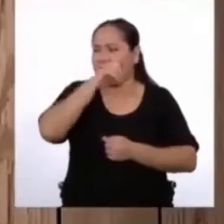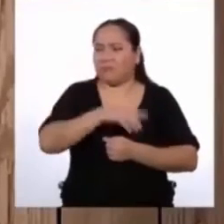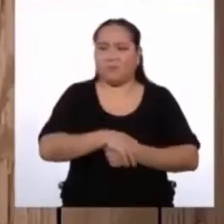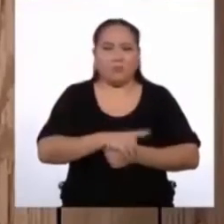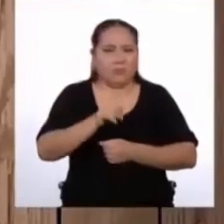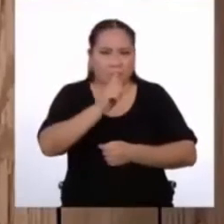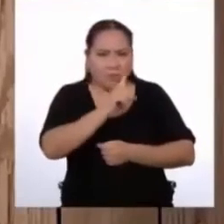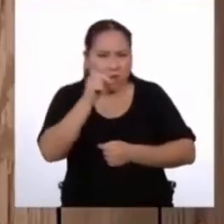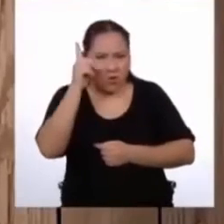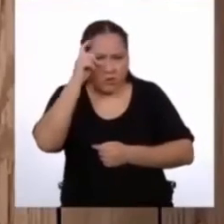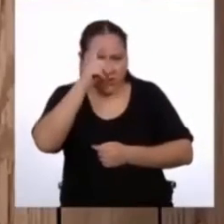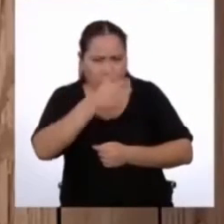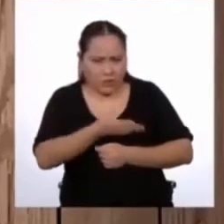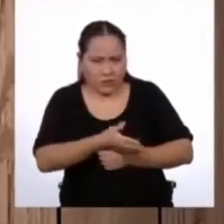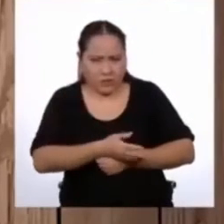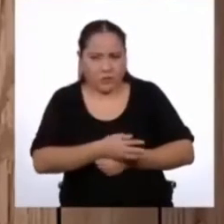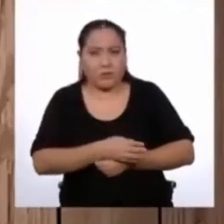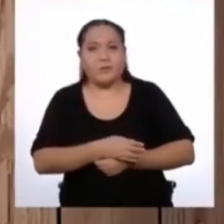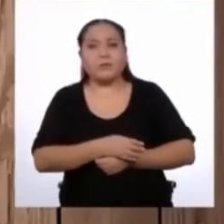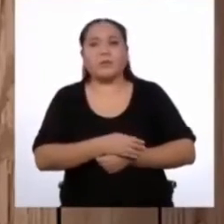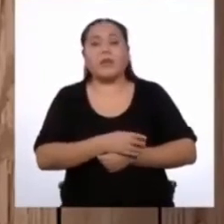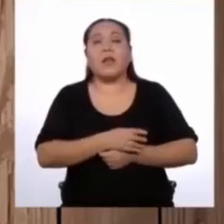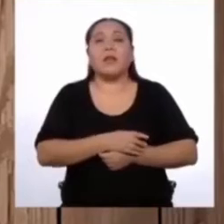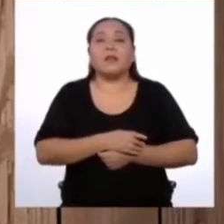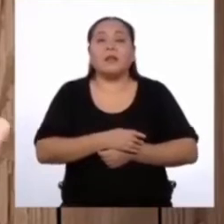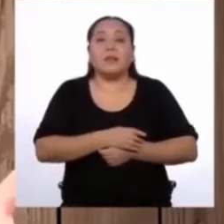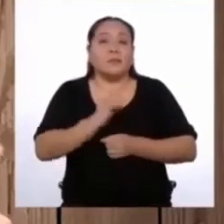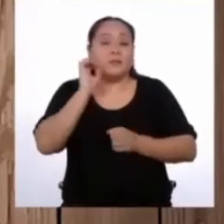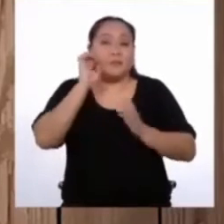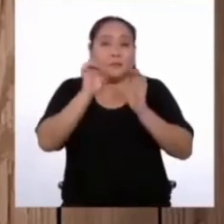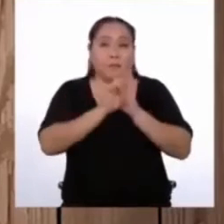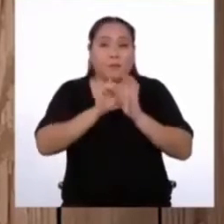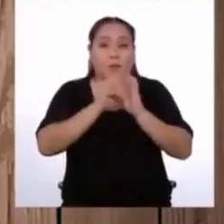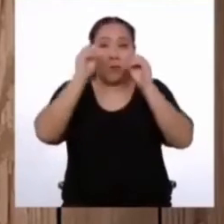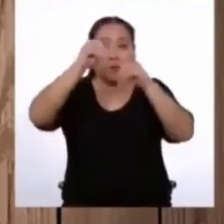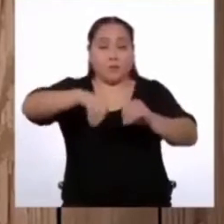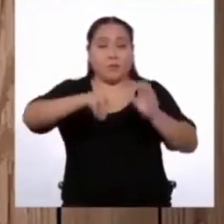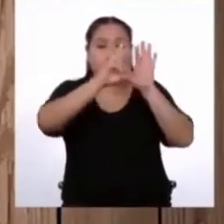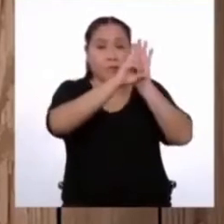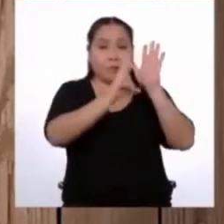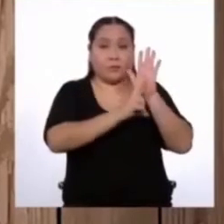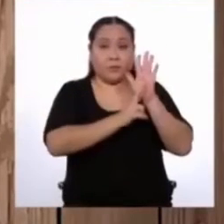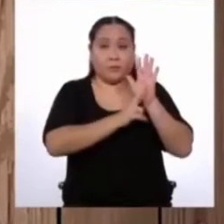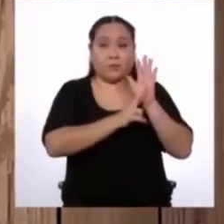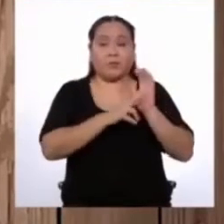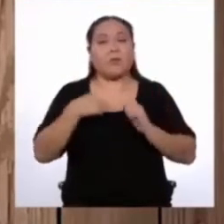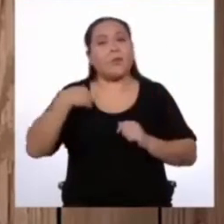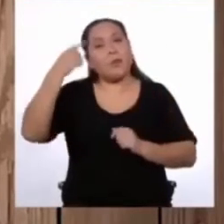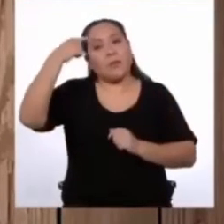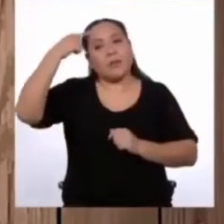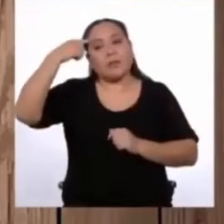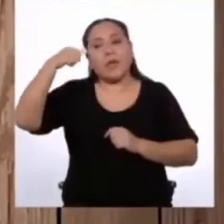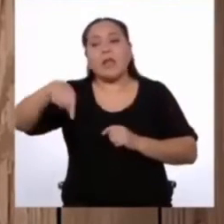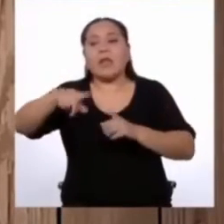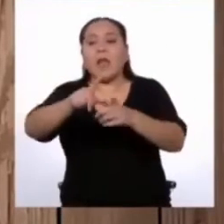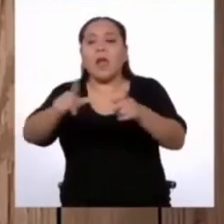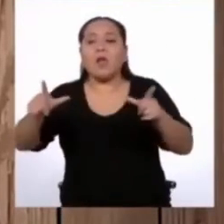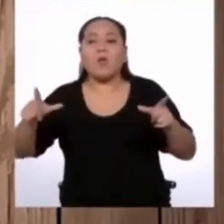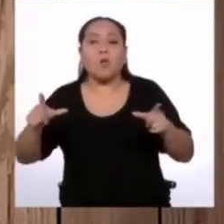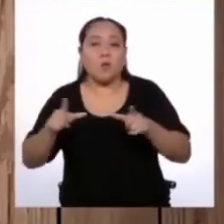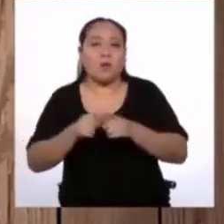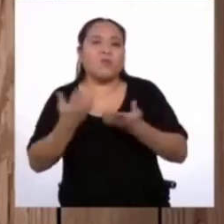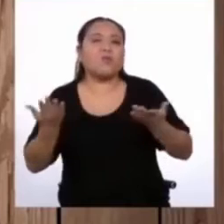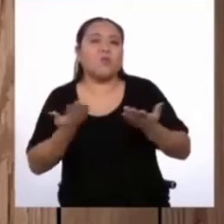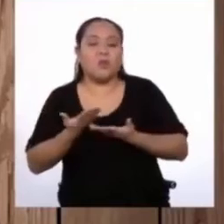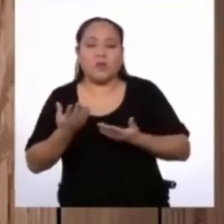tiene por qué ser complicado. Me refiero a que, cuando hacemos un reglamento, debemos considerar el lugar en donde estamos